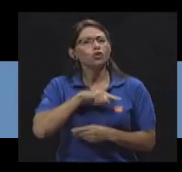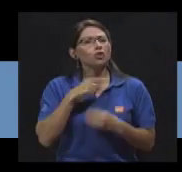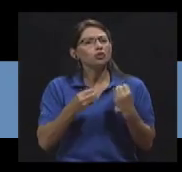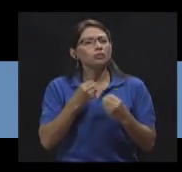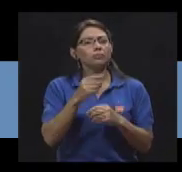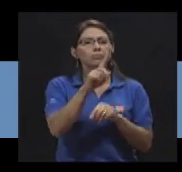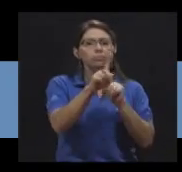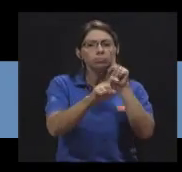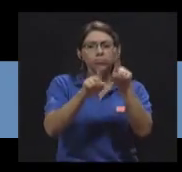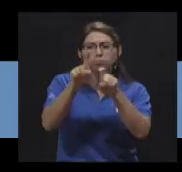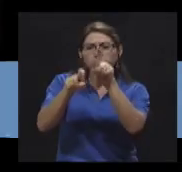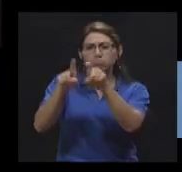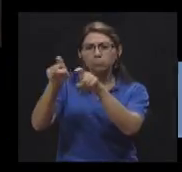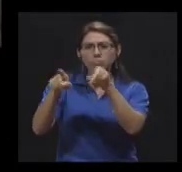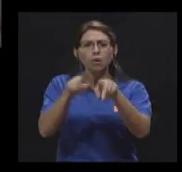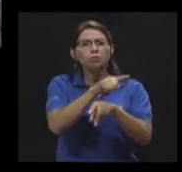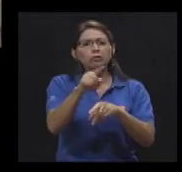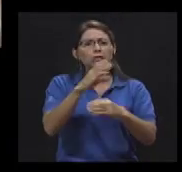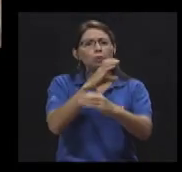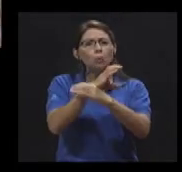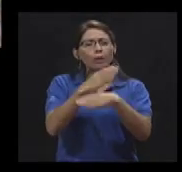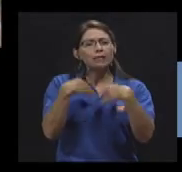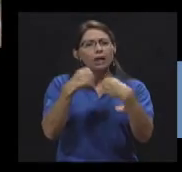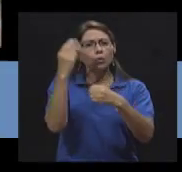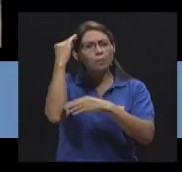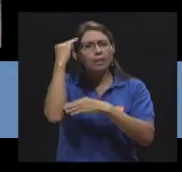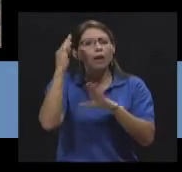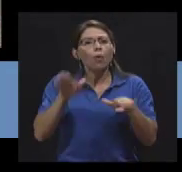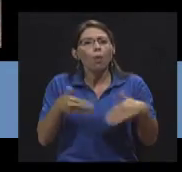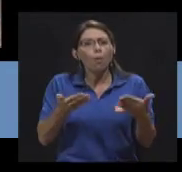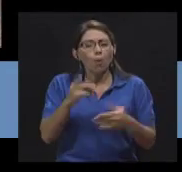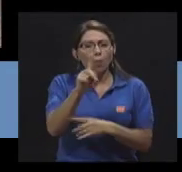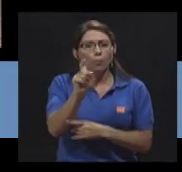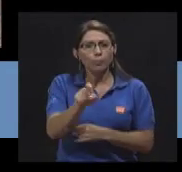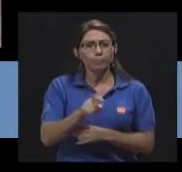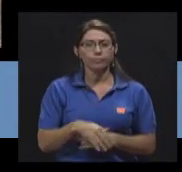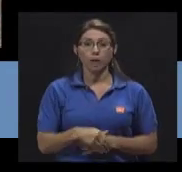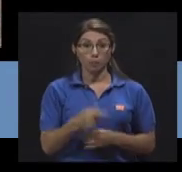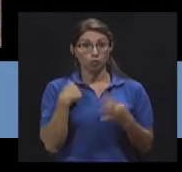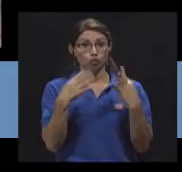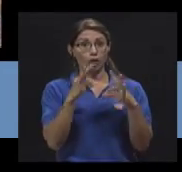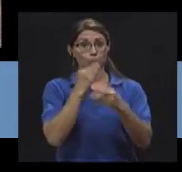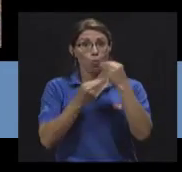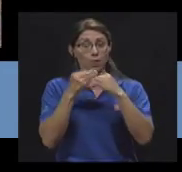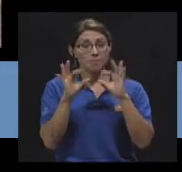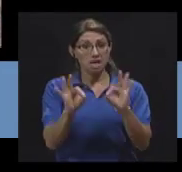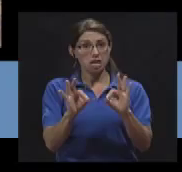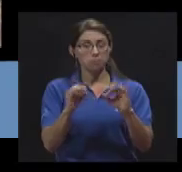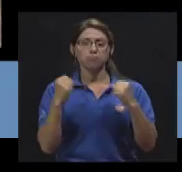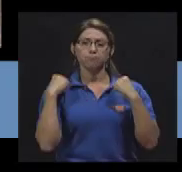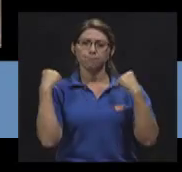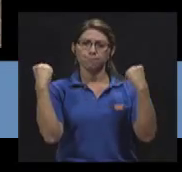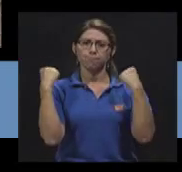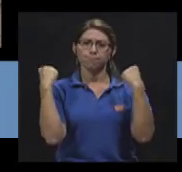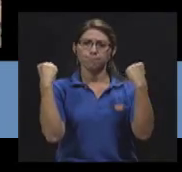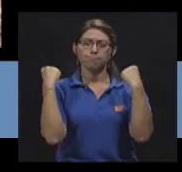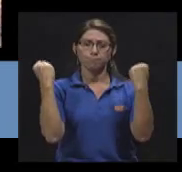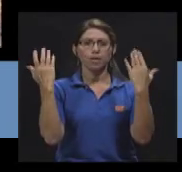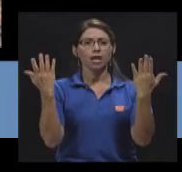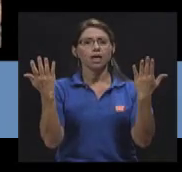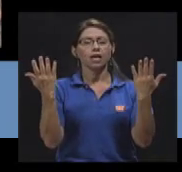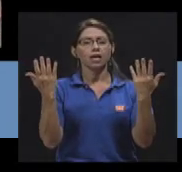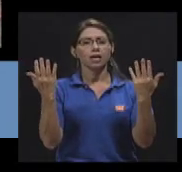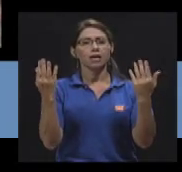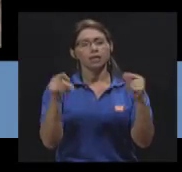cómo cuidan su salud mental. Trato de comer bien, hacer ejercicios y tener personas que son